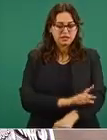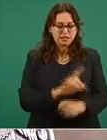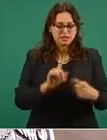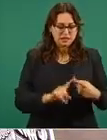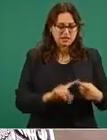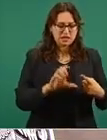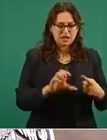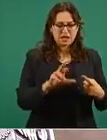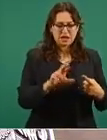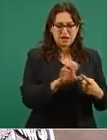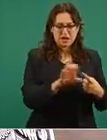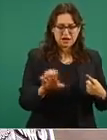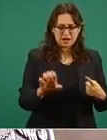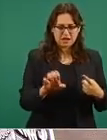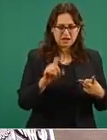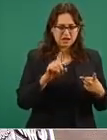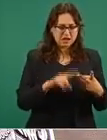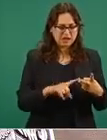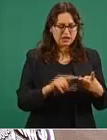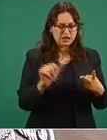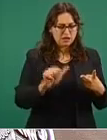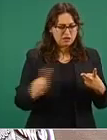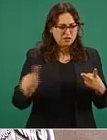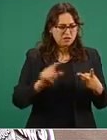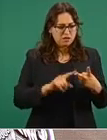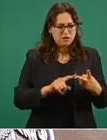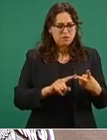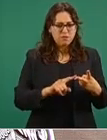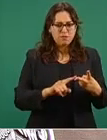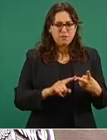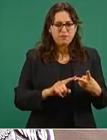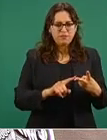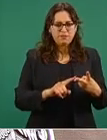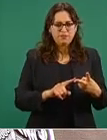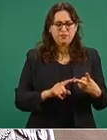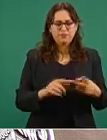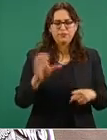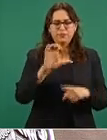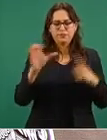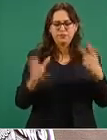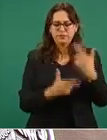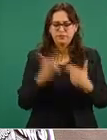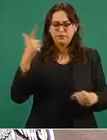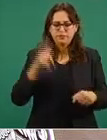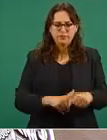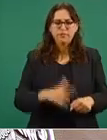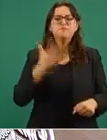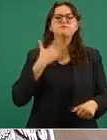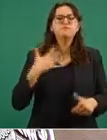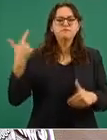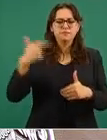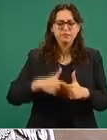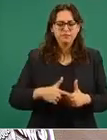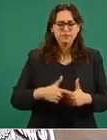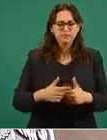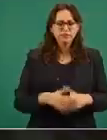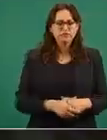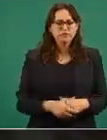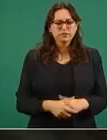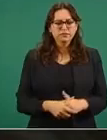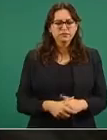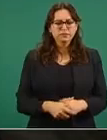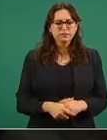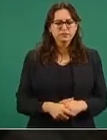o hay otro que se llama la Comisión Nacional de Hidrocarburos. A ver, ¿cuál tiene?